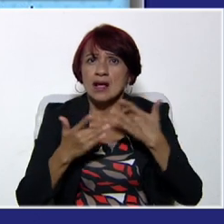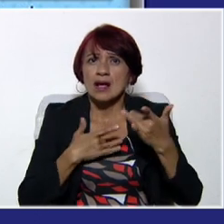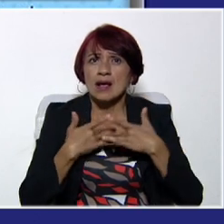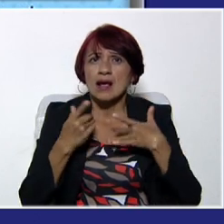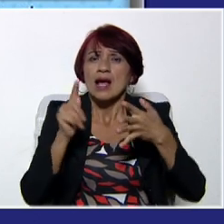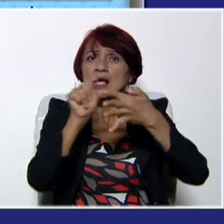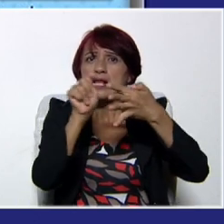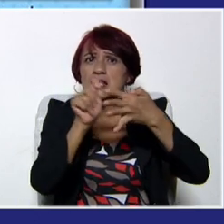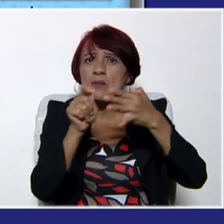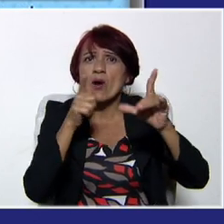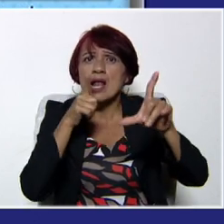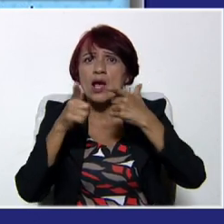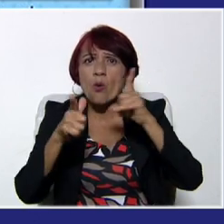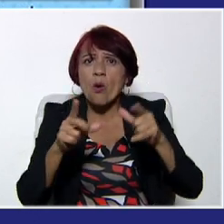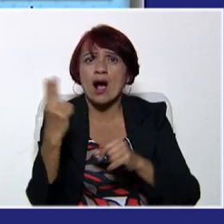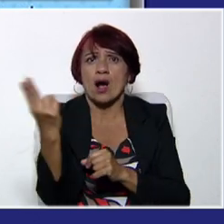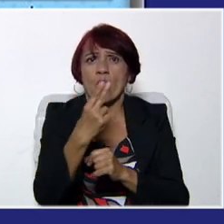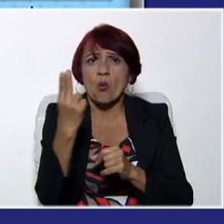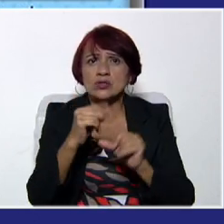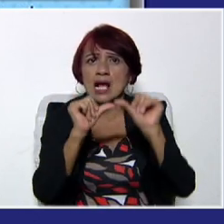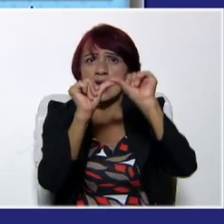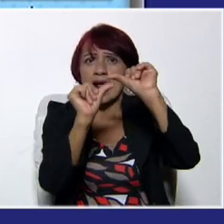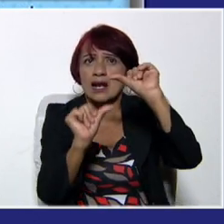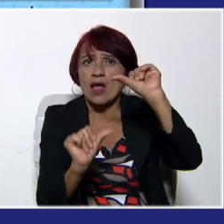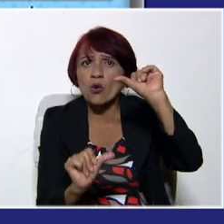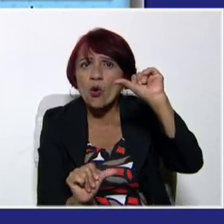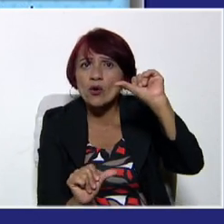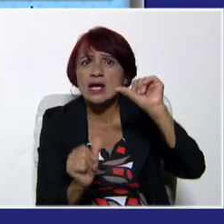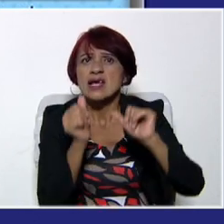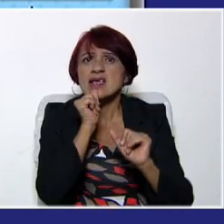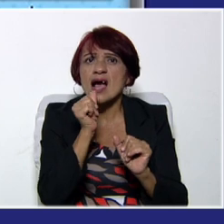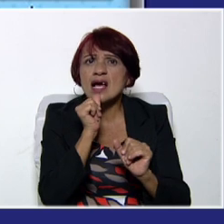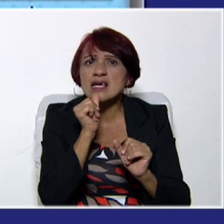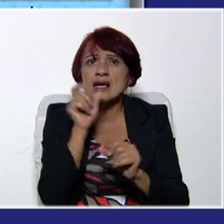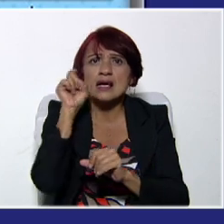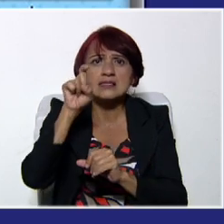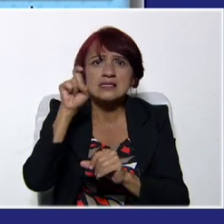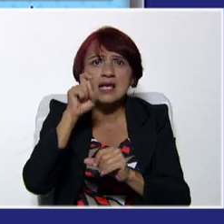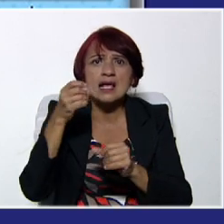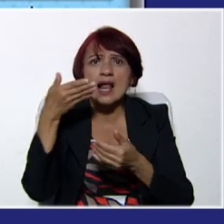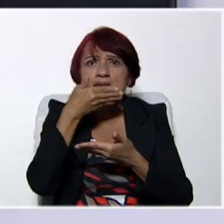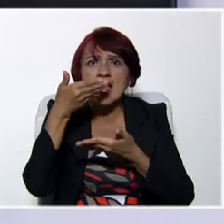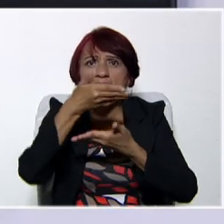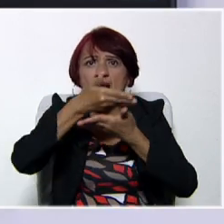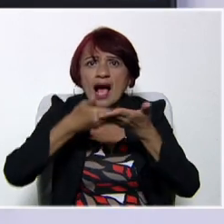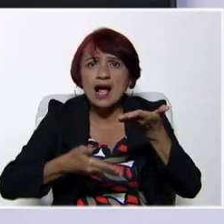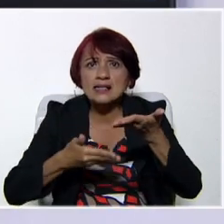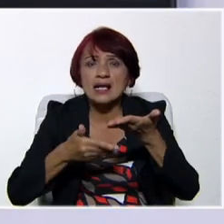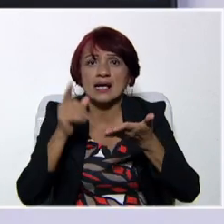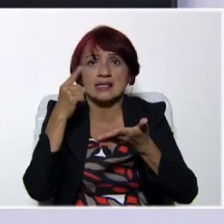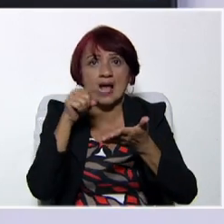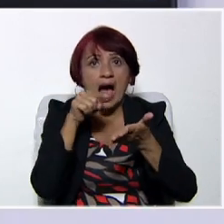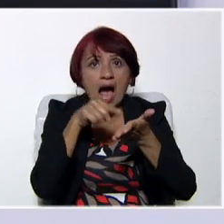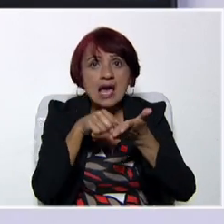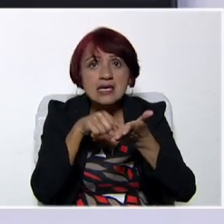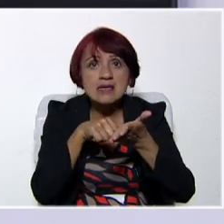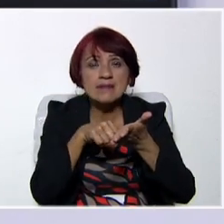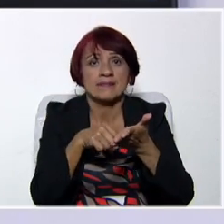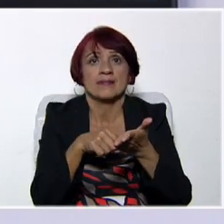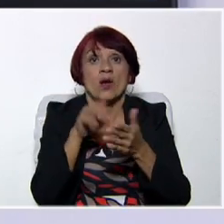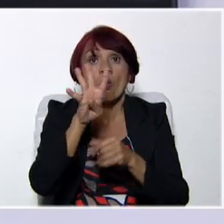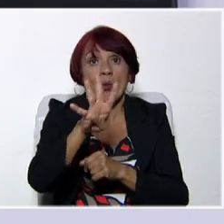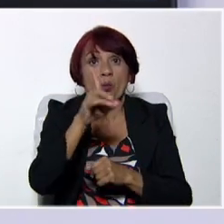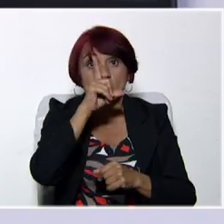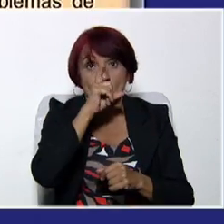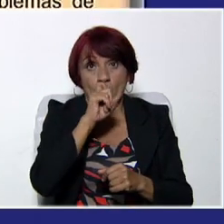¿Qué tipo de lenguaje utiliza el narrador? ¿Y a quién está dirigida la carta que está allí? Para cuarto año,